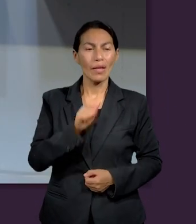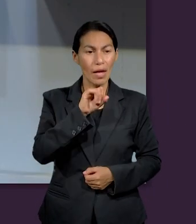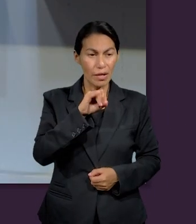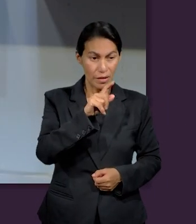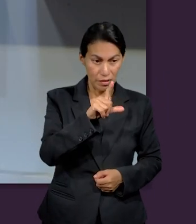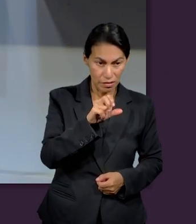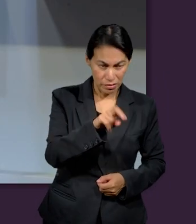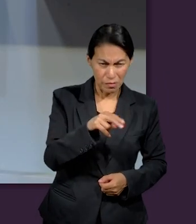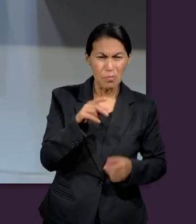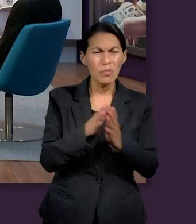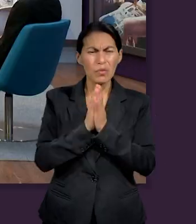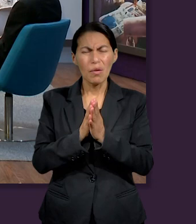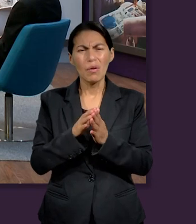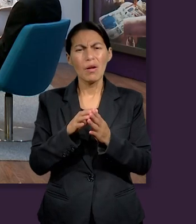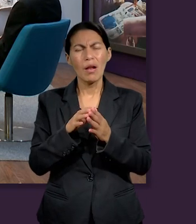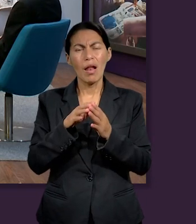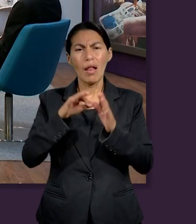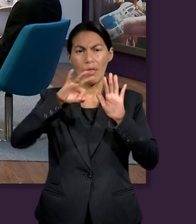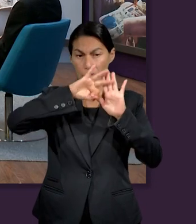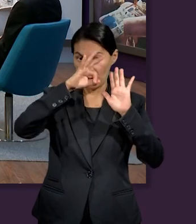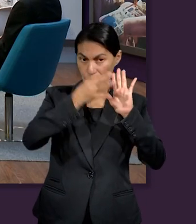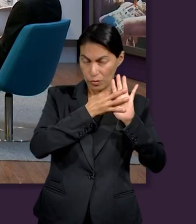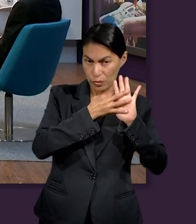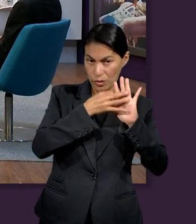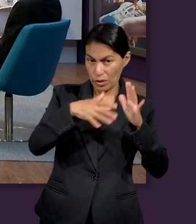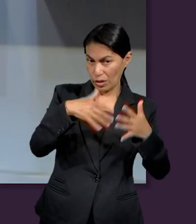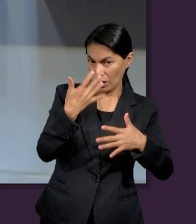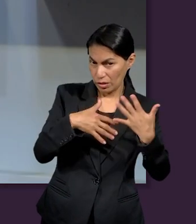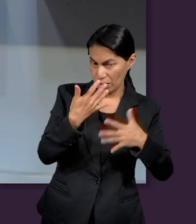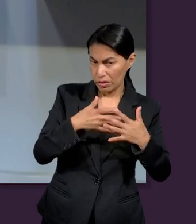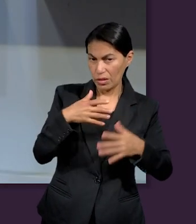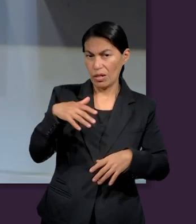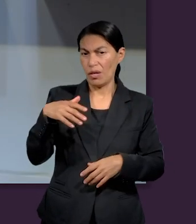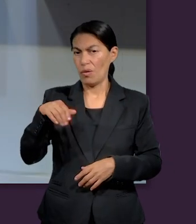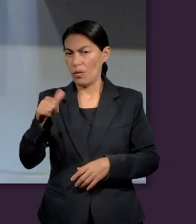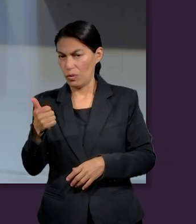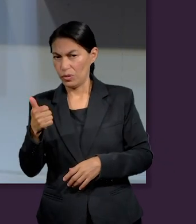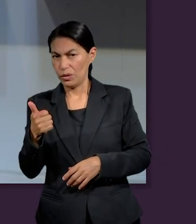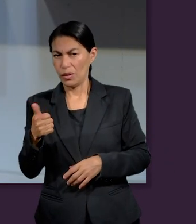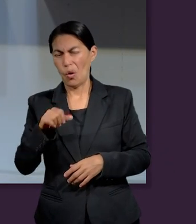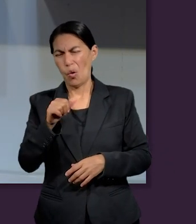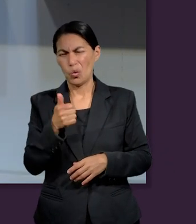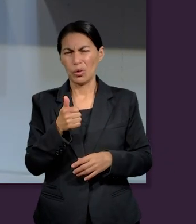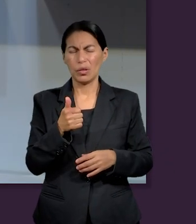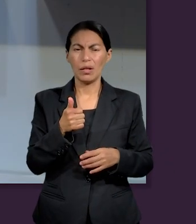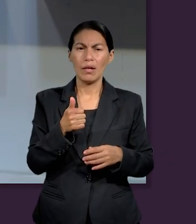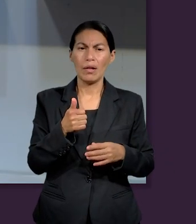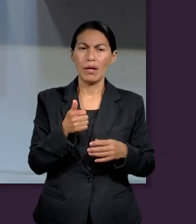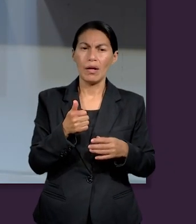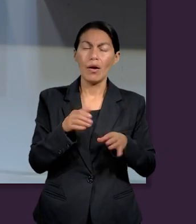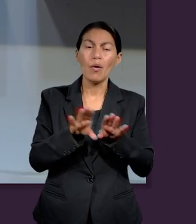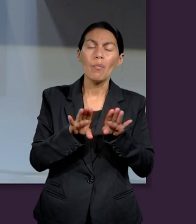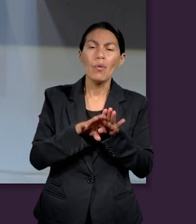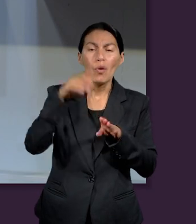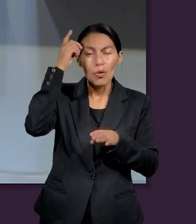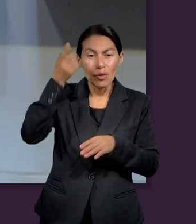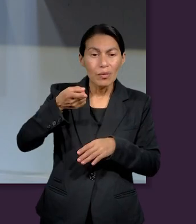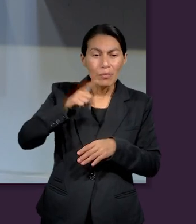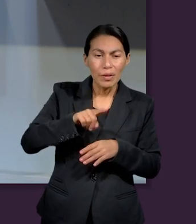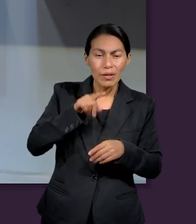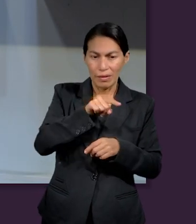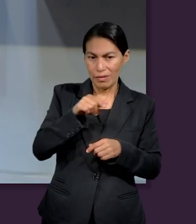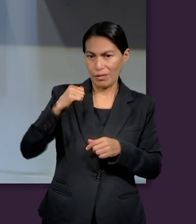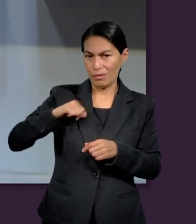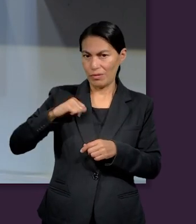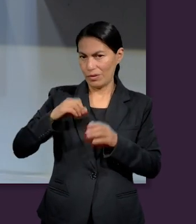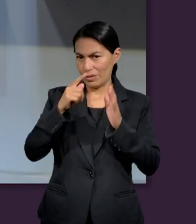favor Deuteronomio 15, 11? Y ahí podemos ver otra instrucción que Dios nos da a